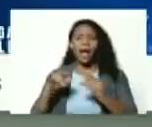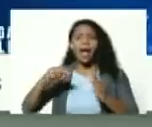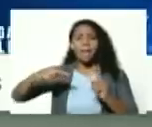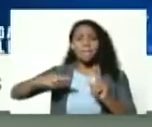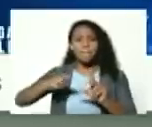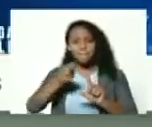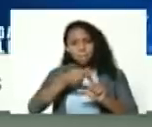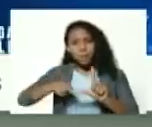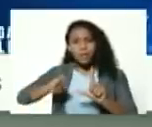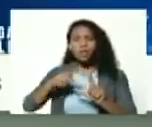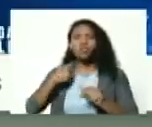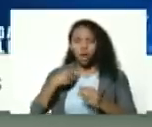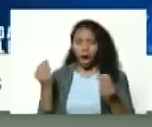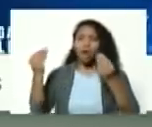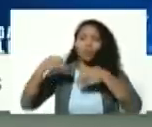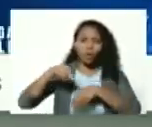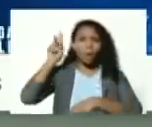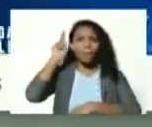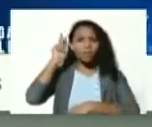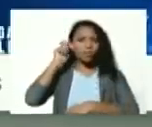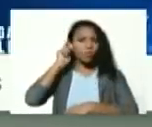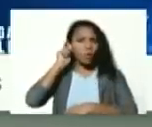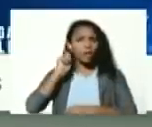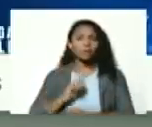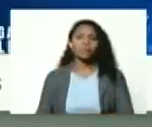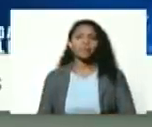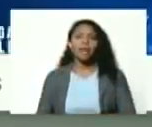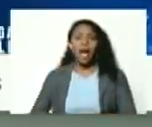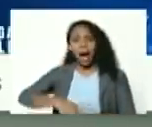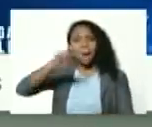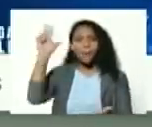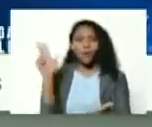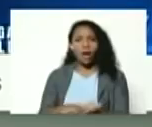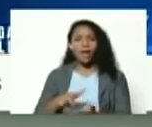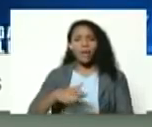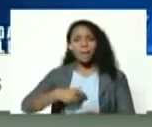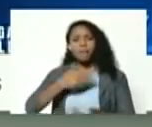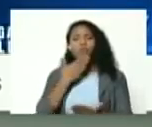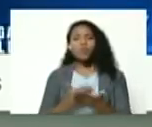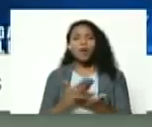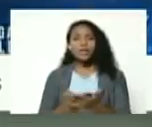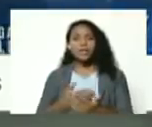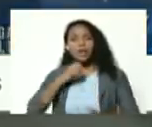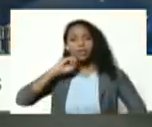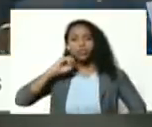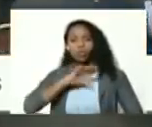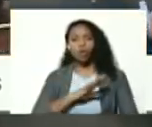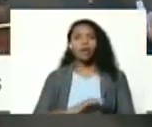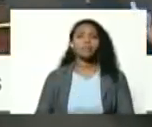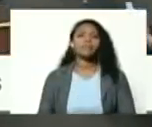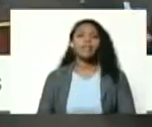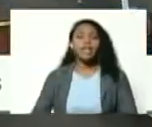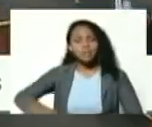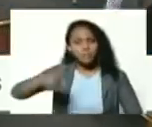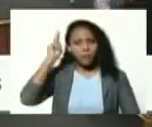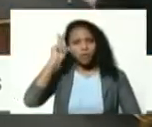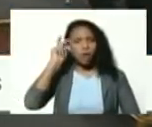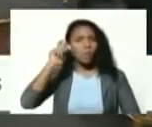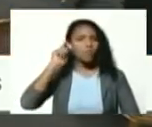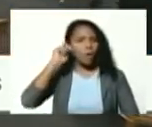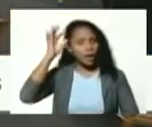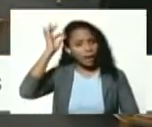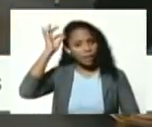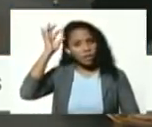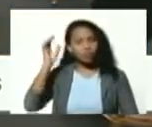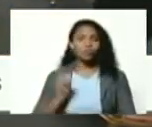estoy de acuerdo con la profesora Cabello aprobada la propuesta de la historiadora y profesora Cabello